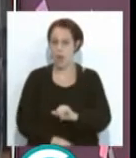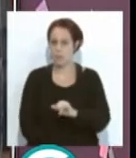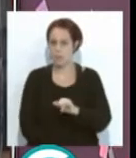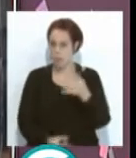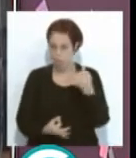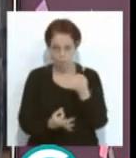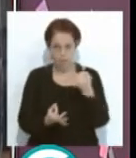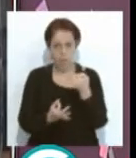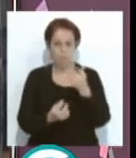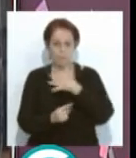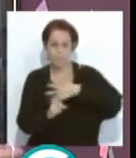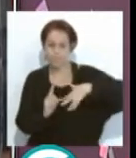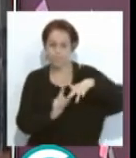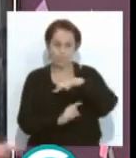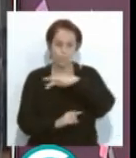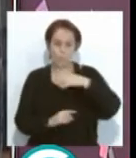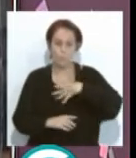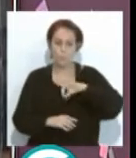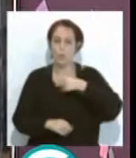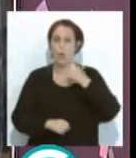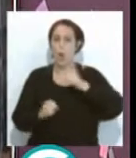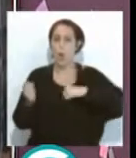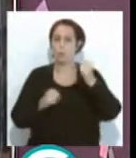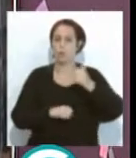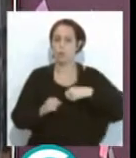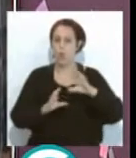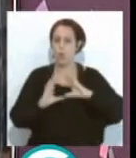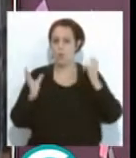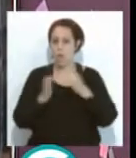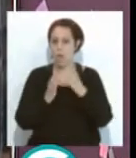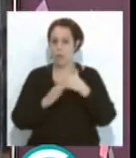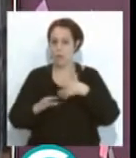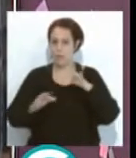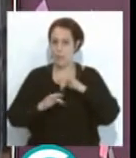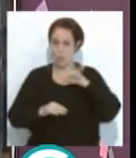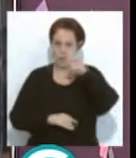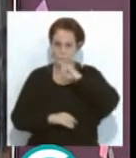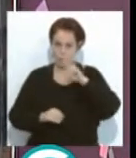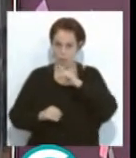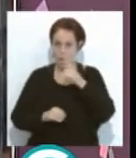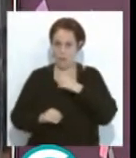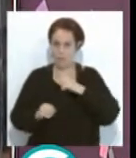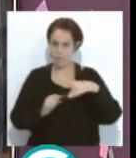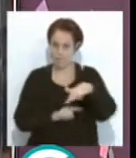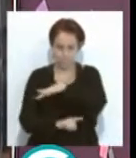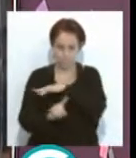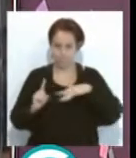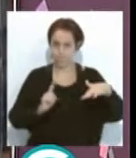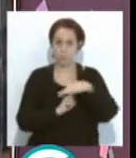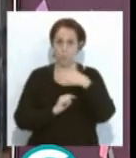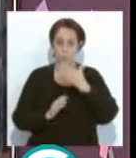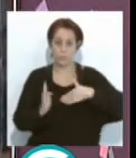en torno a una posible reformulación del concurso de agrupaciones del Gran Teatro. Pero falla aprovechando el parón que habrá obligado